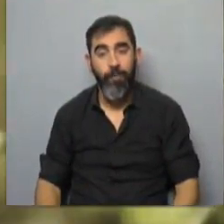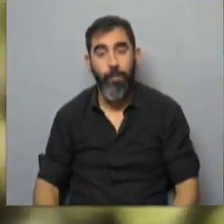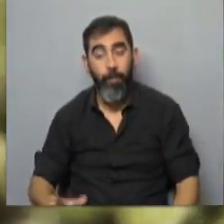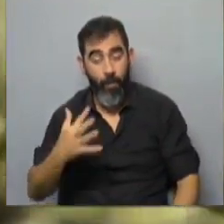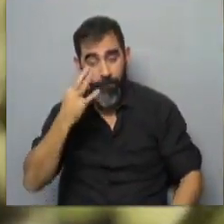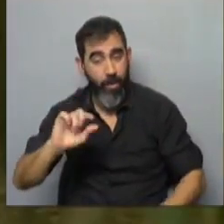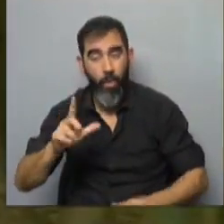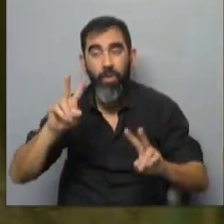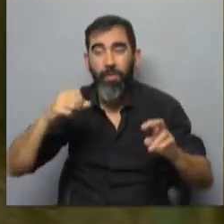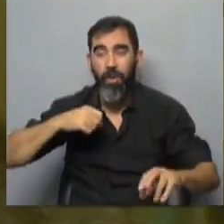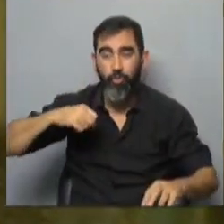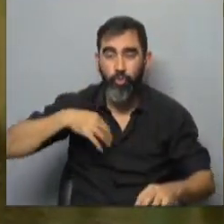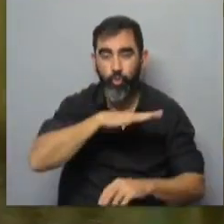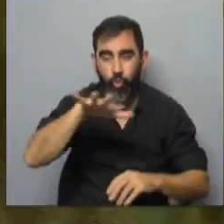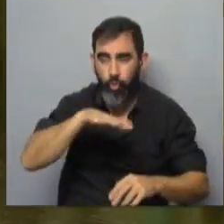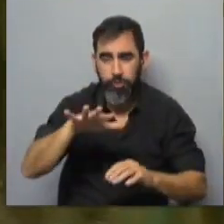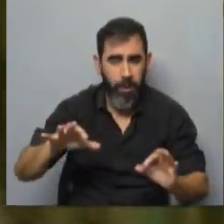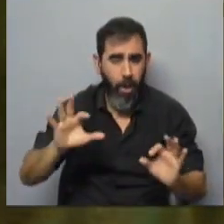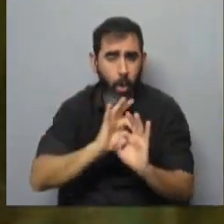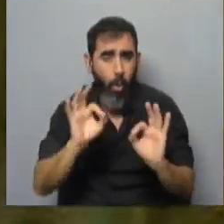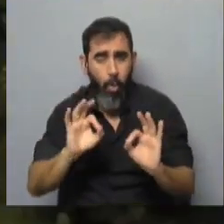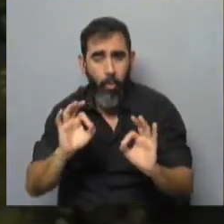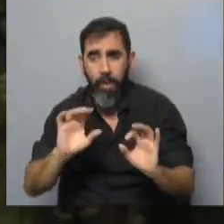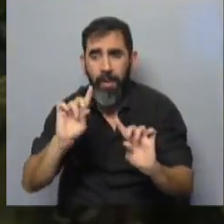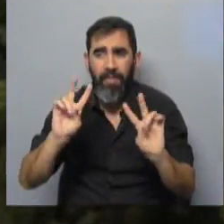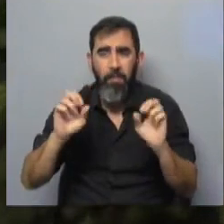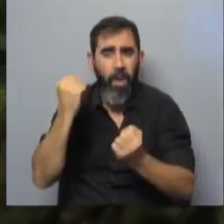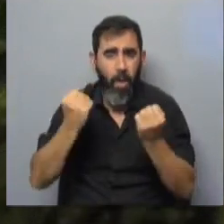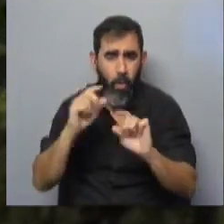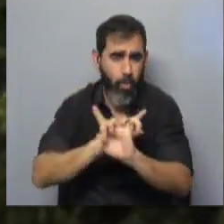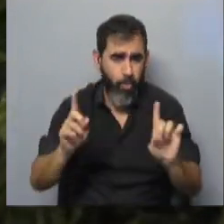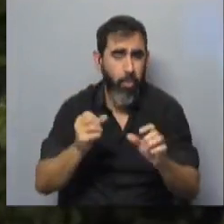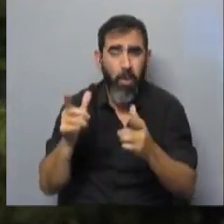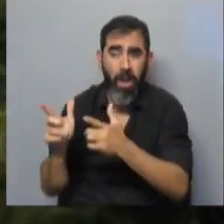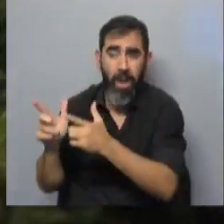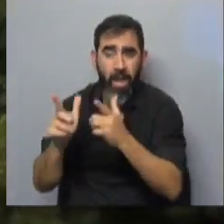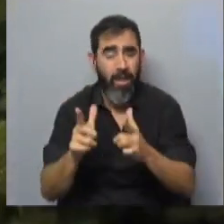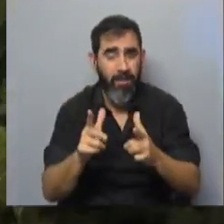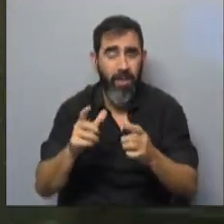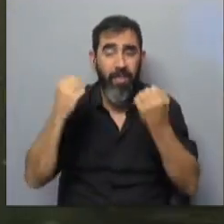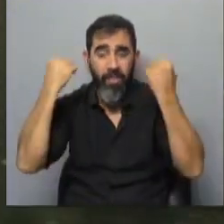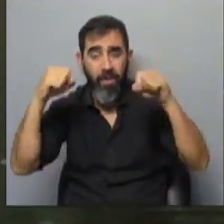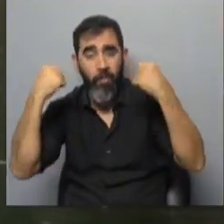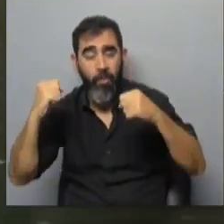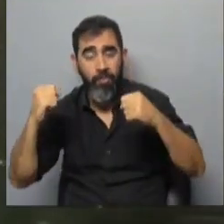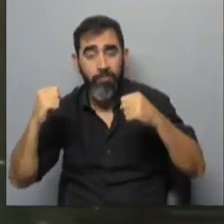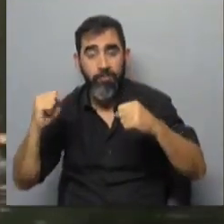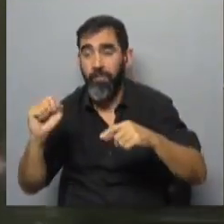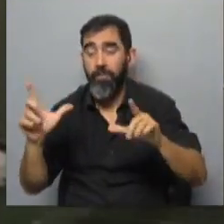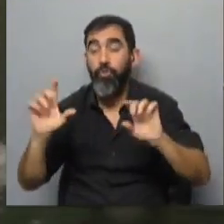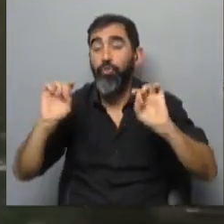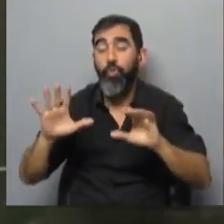sustento social ni tampoco económico, porque la caza deportiva termina